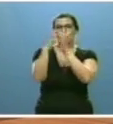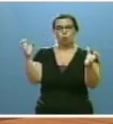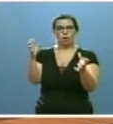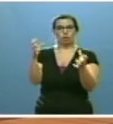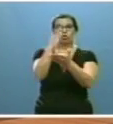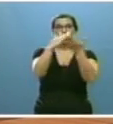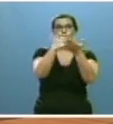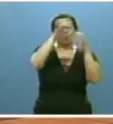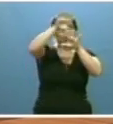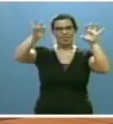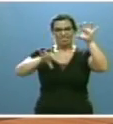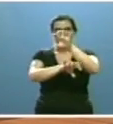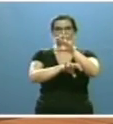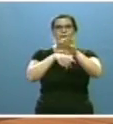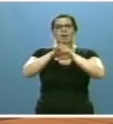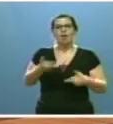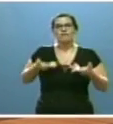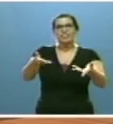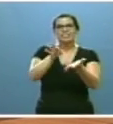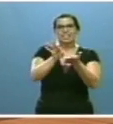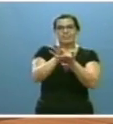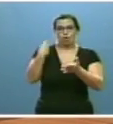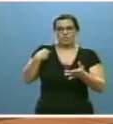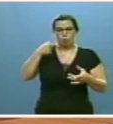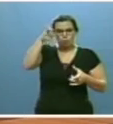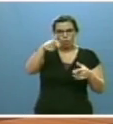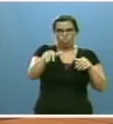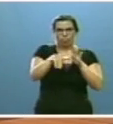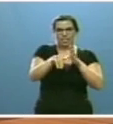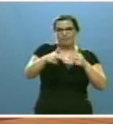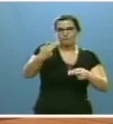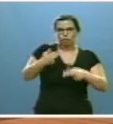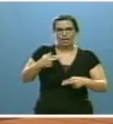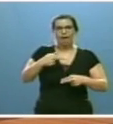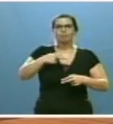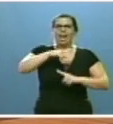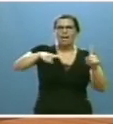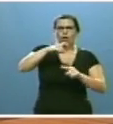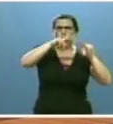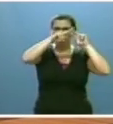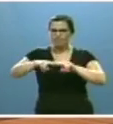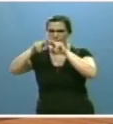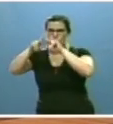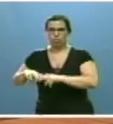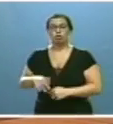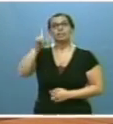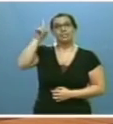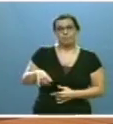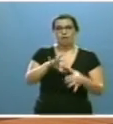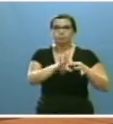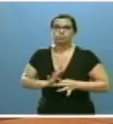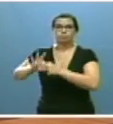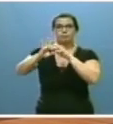limítrofes para la prestación de servicios en los territorios de frontera y su evaluación anual, así como también por alianzas